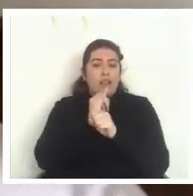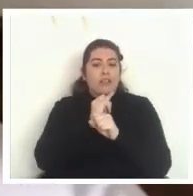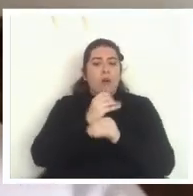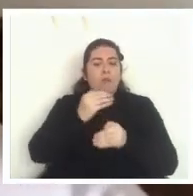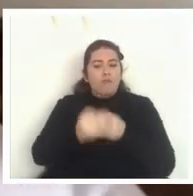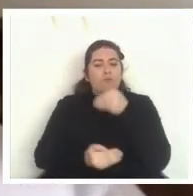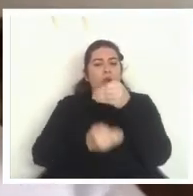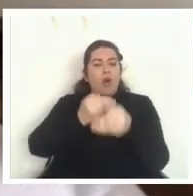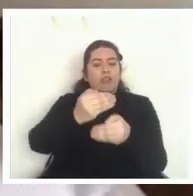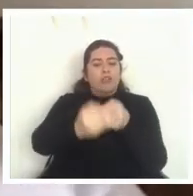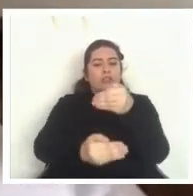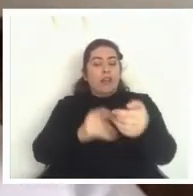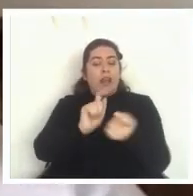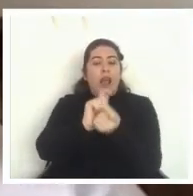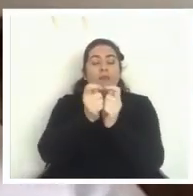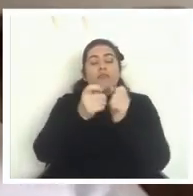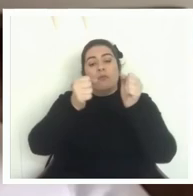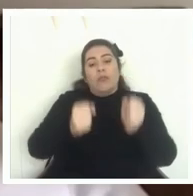trabajados de esta forma